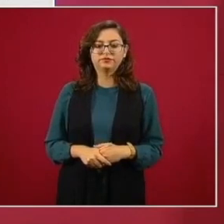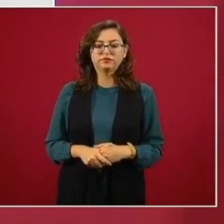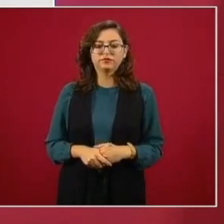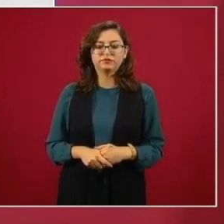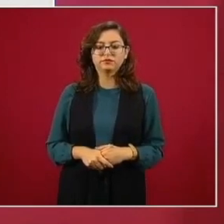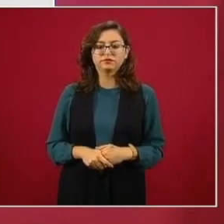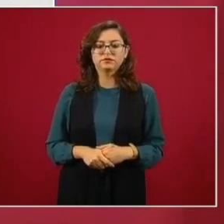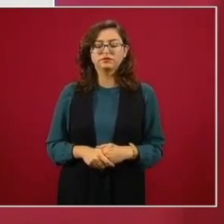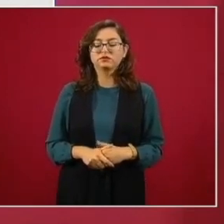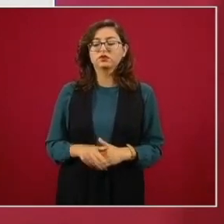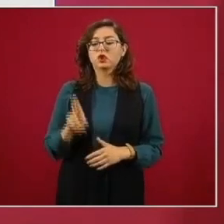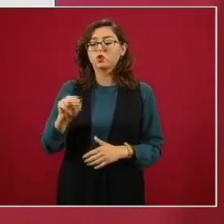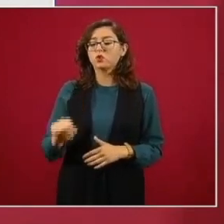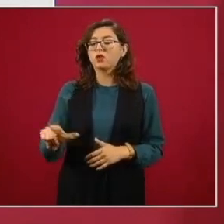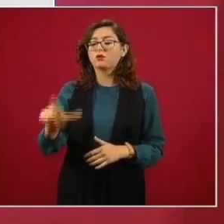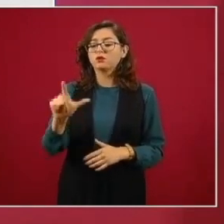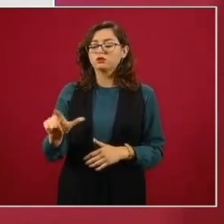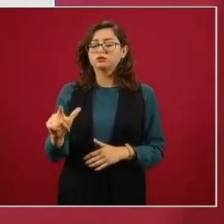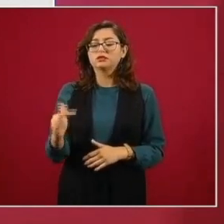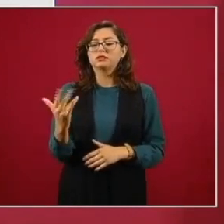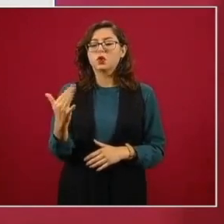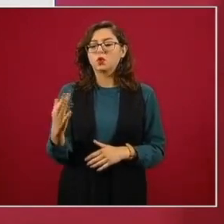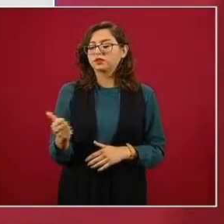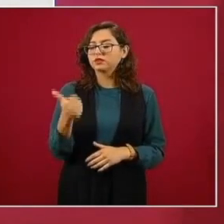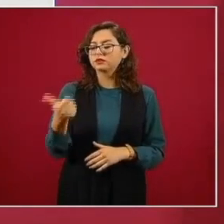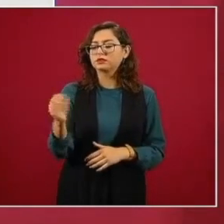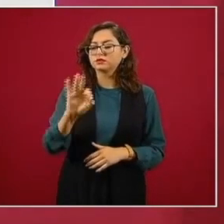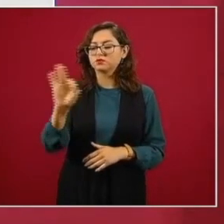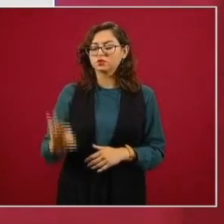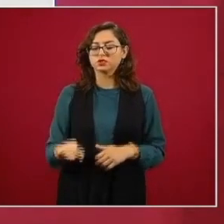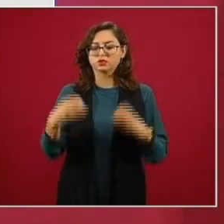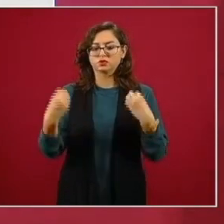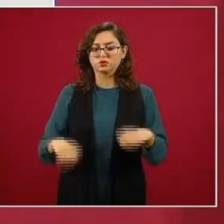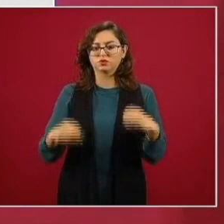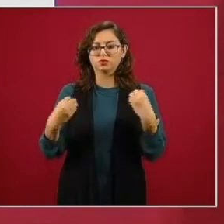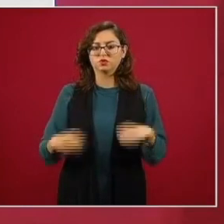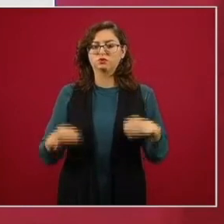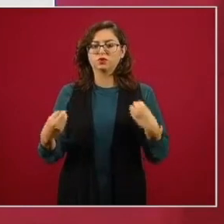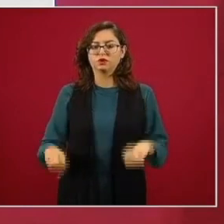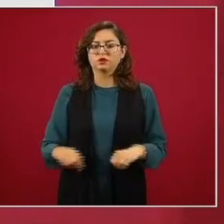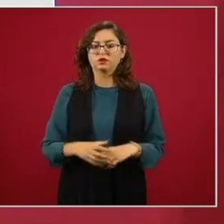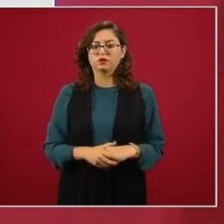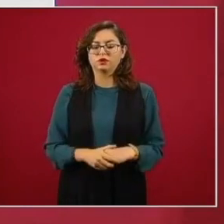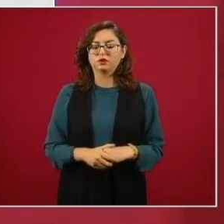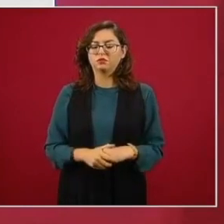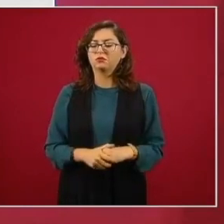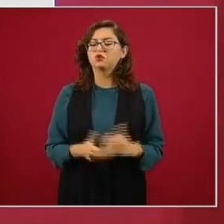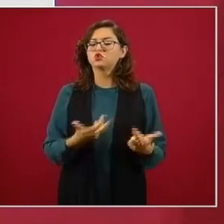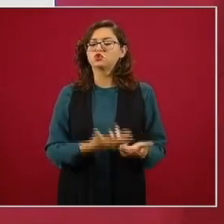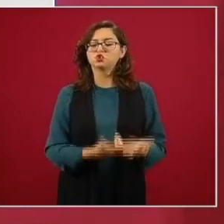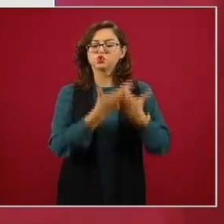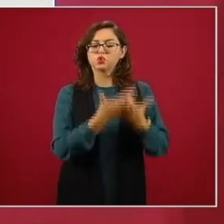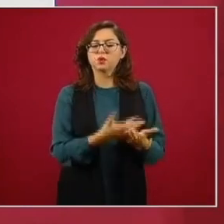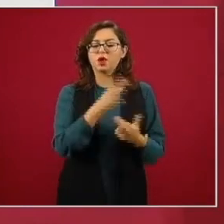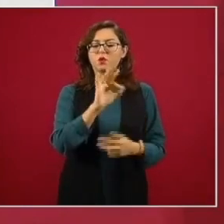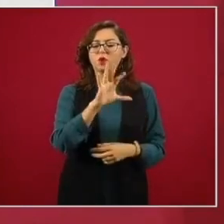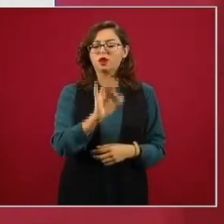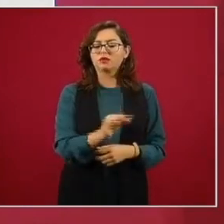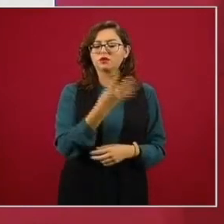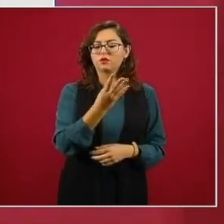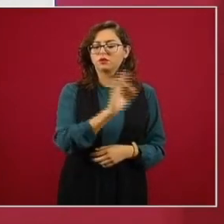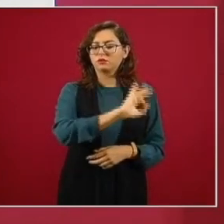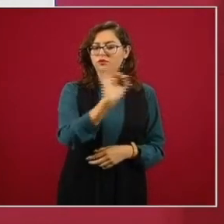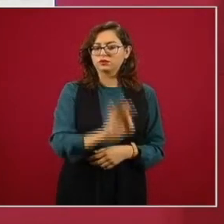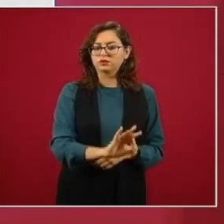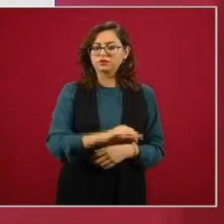56 Nuevo León 44 disponible